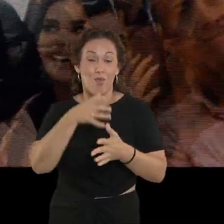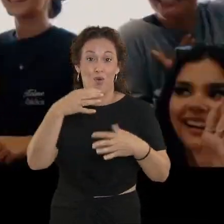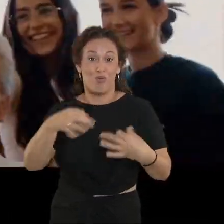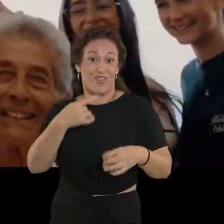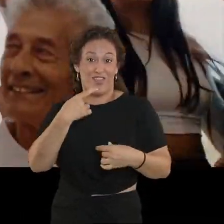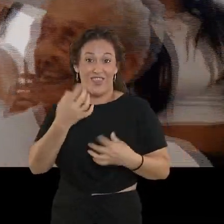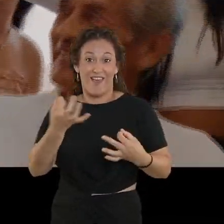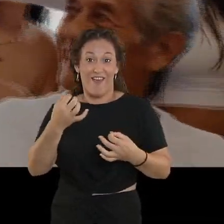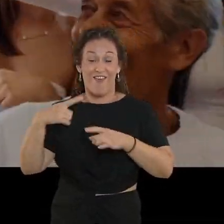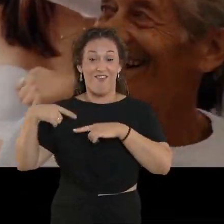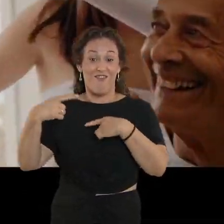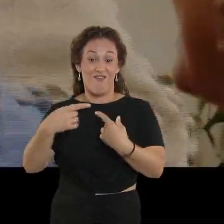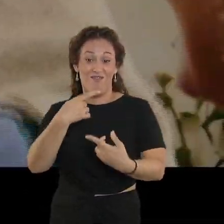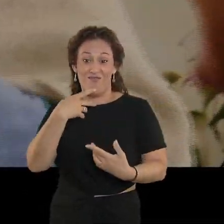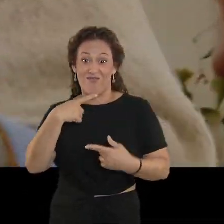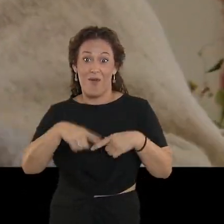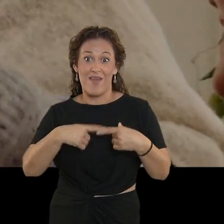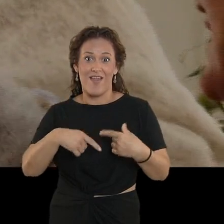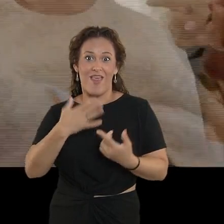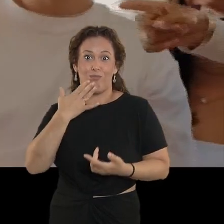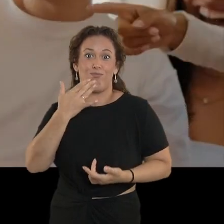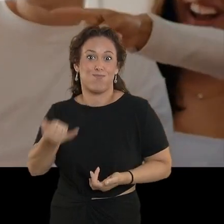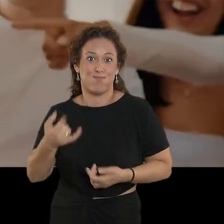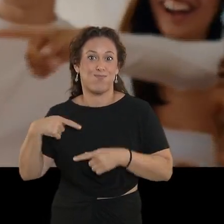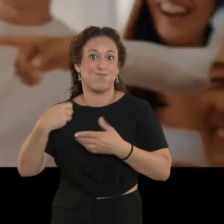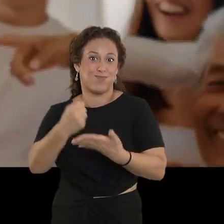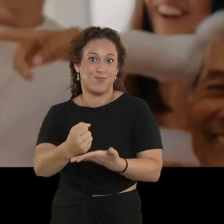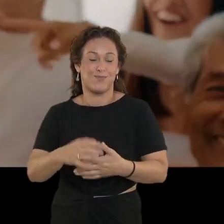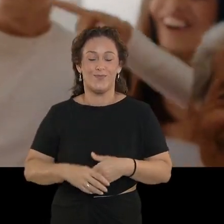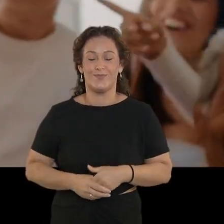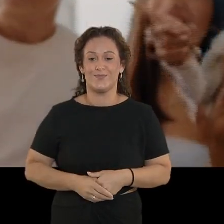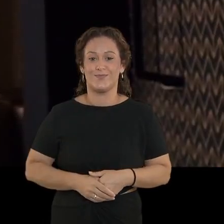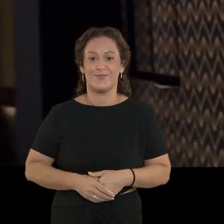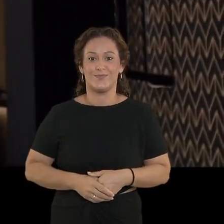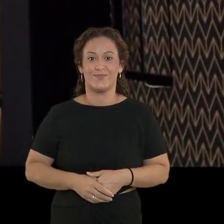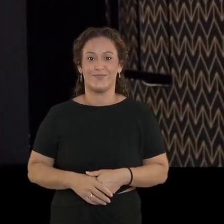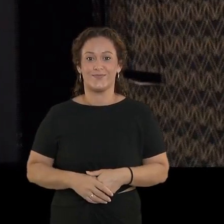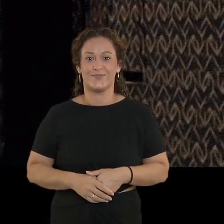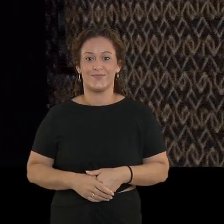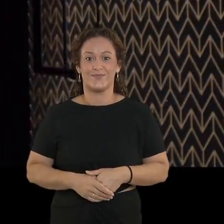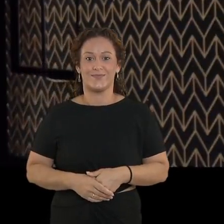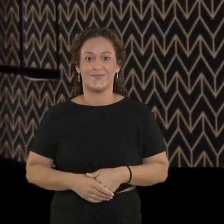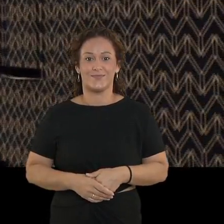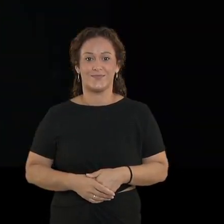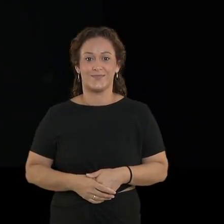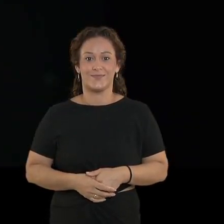el talento viene de familia. Un tributo a una de